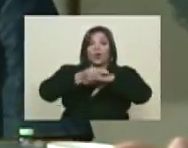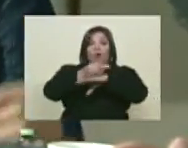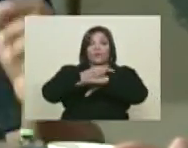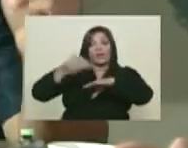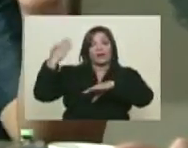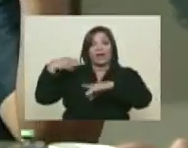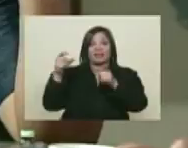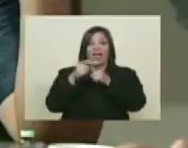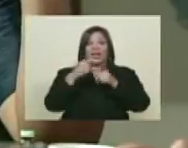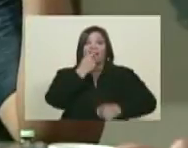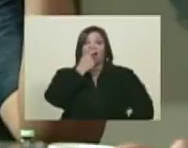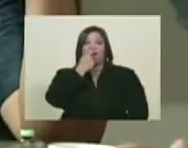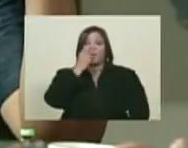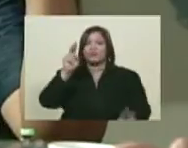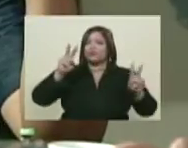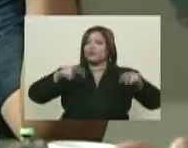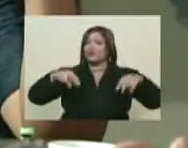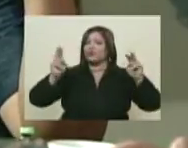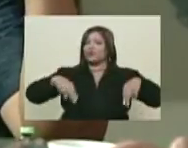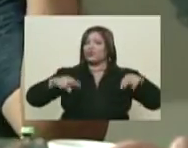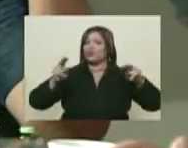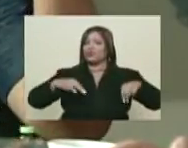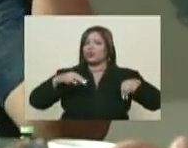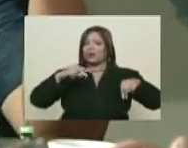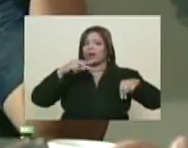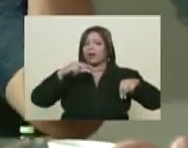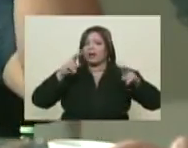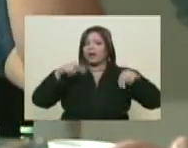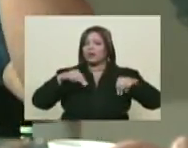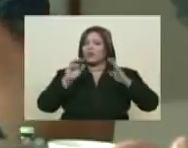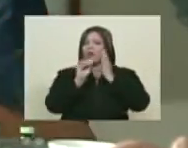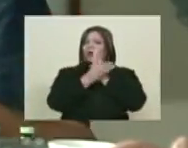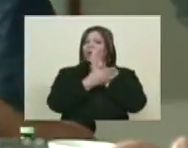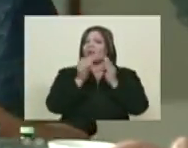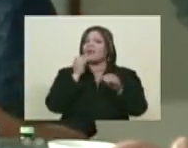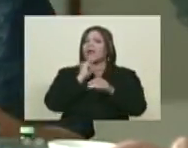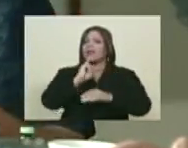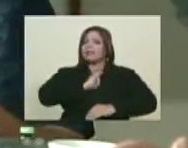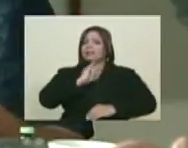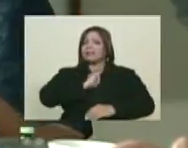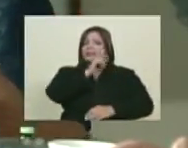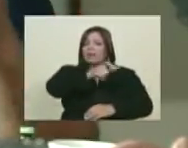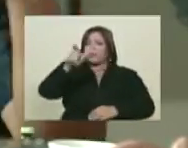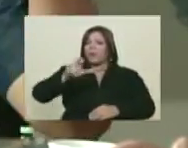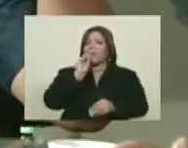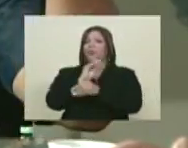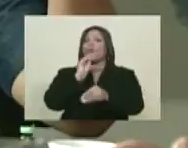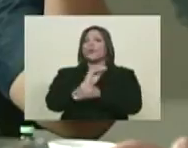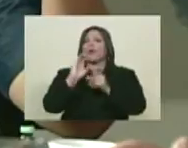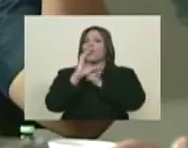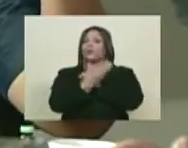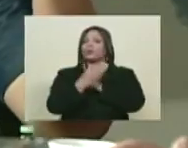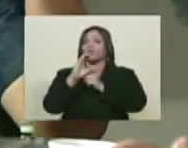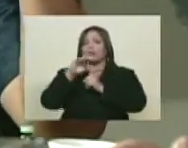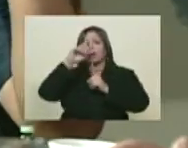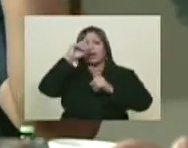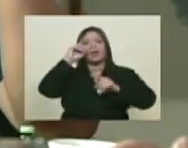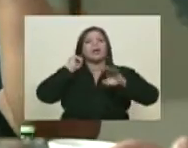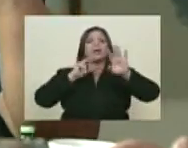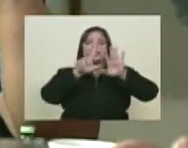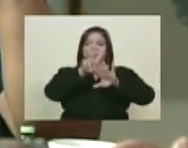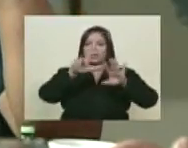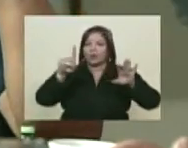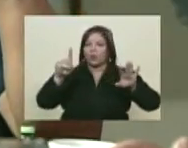Cuarta República que nunca resguardó las identidades de los venezolanos. El 31